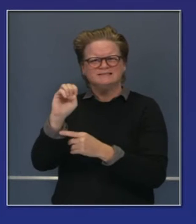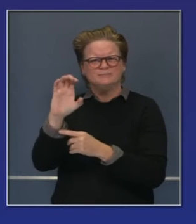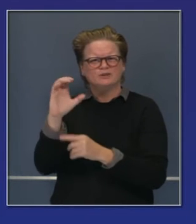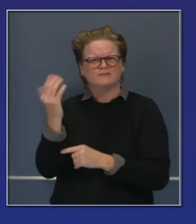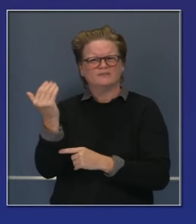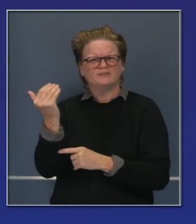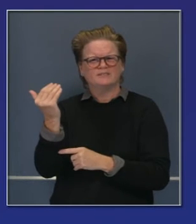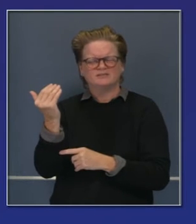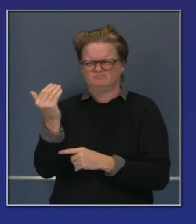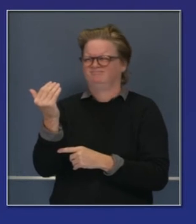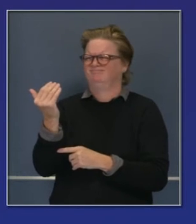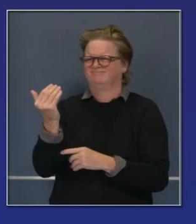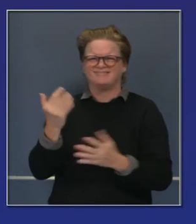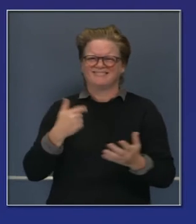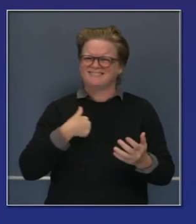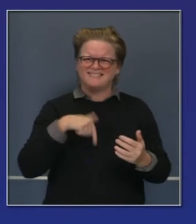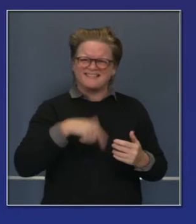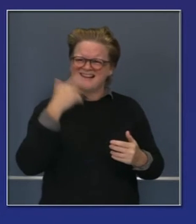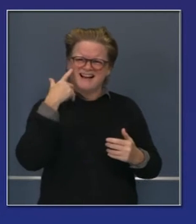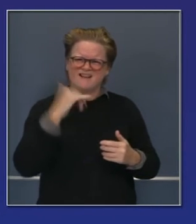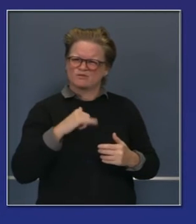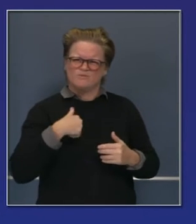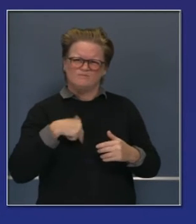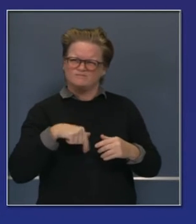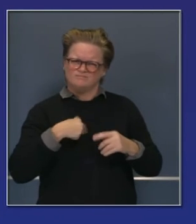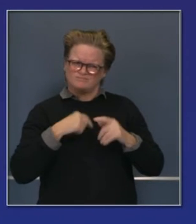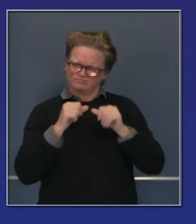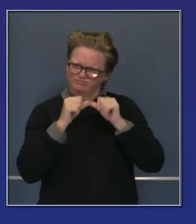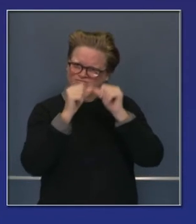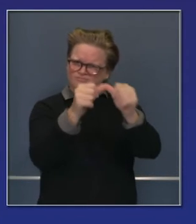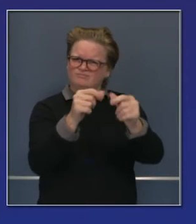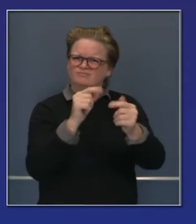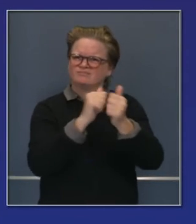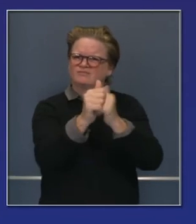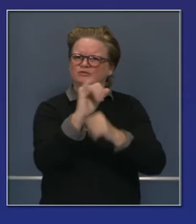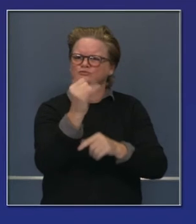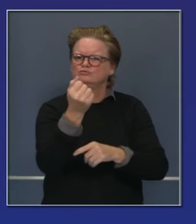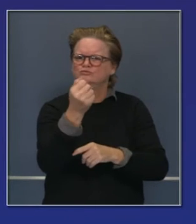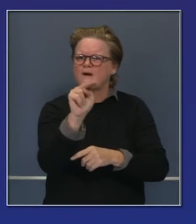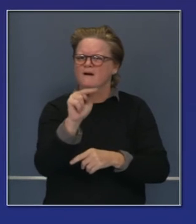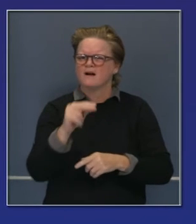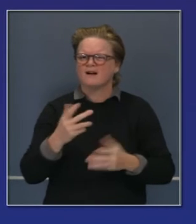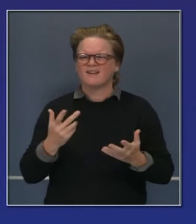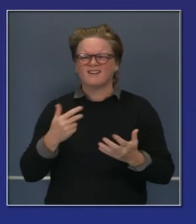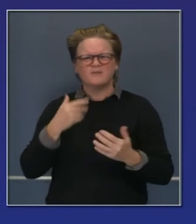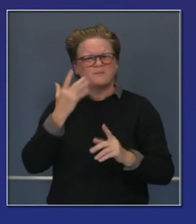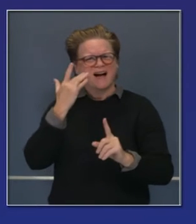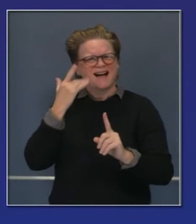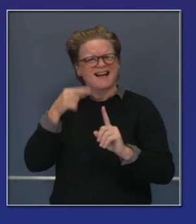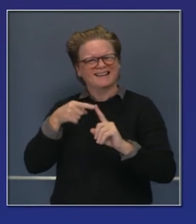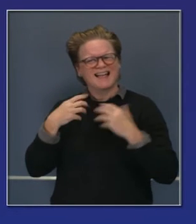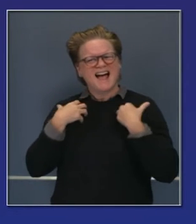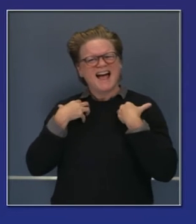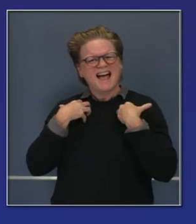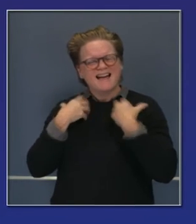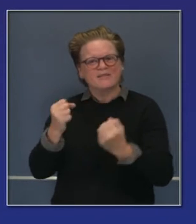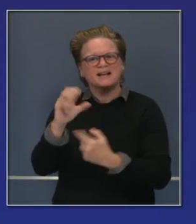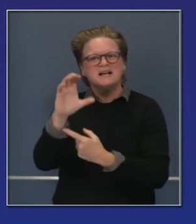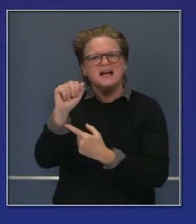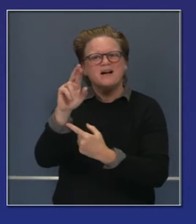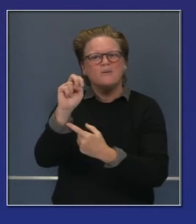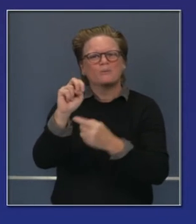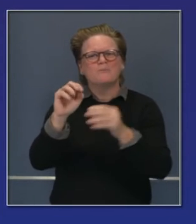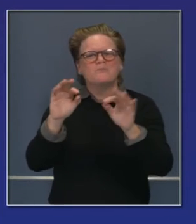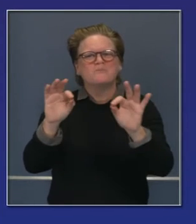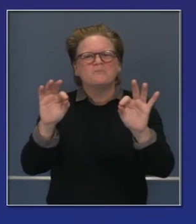Reitero, aquí creemos en la cobertura médica. No creemos en esto retóricamente. Apoyamos la